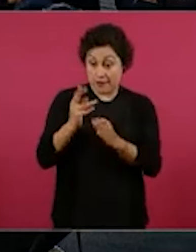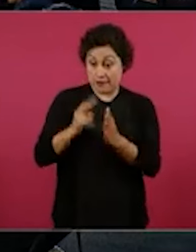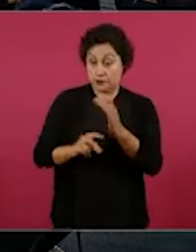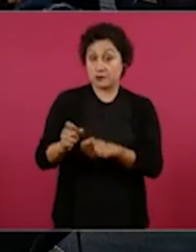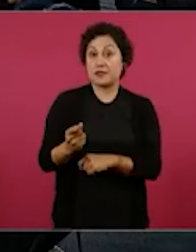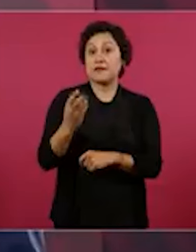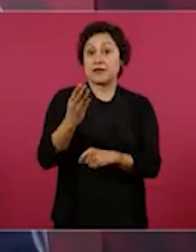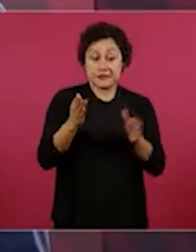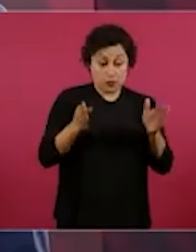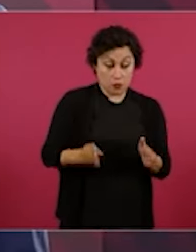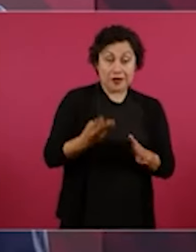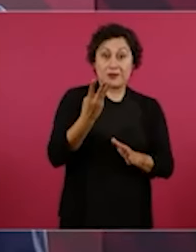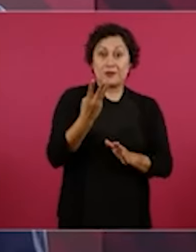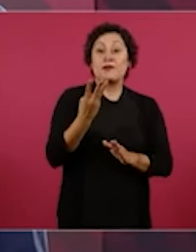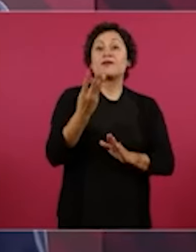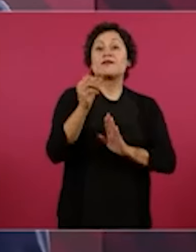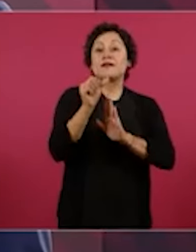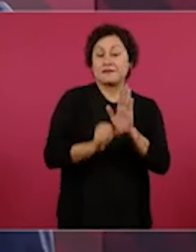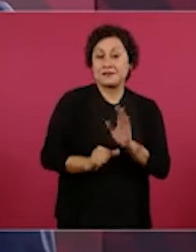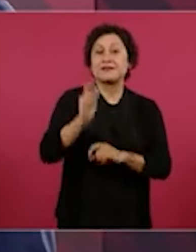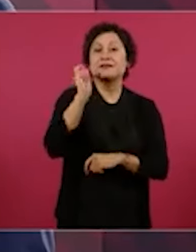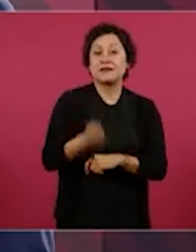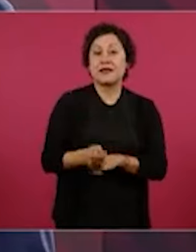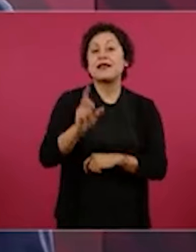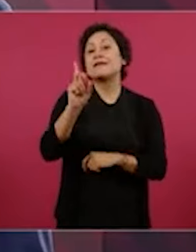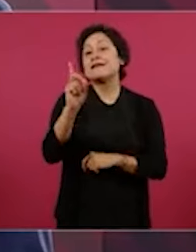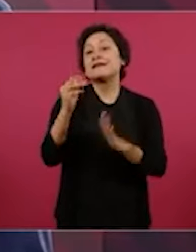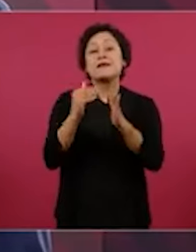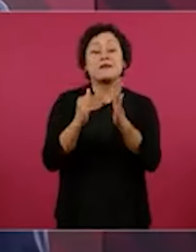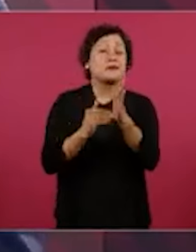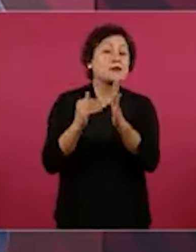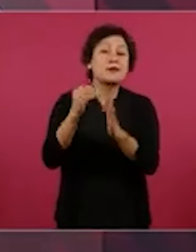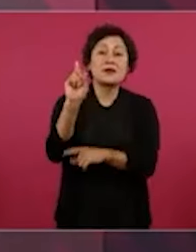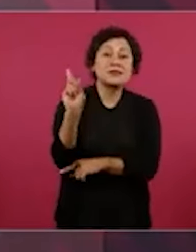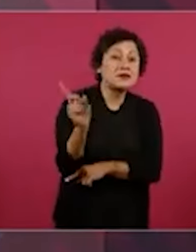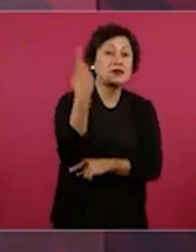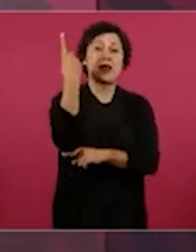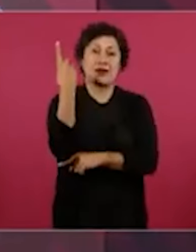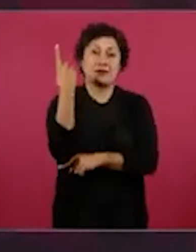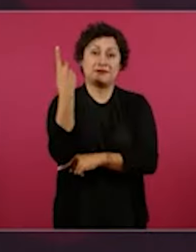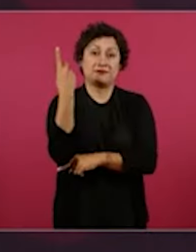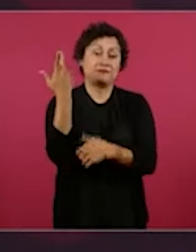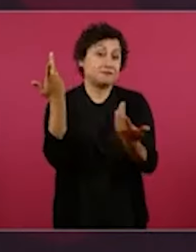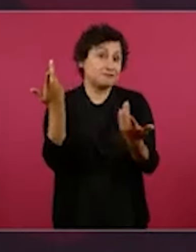mil millones de dólares de inversión. Claro que este año también